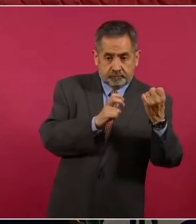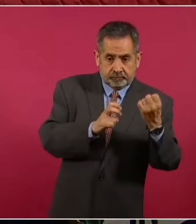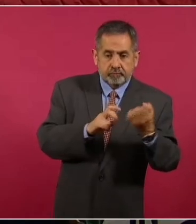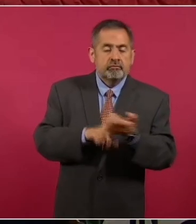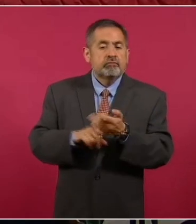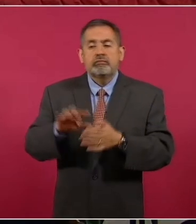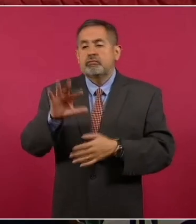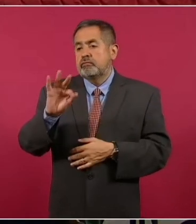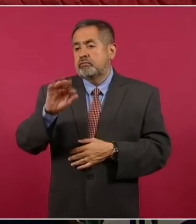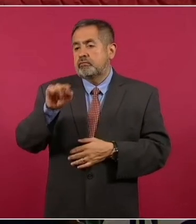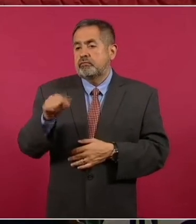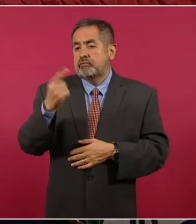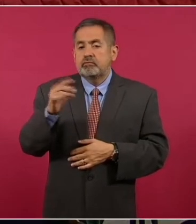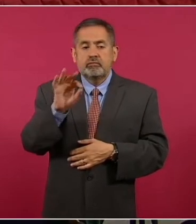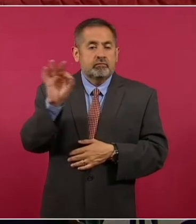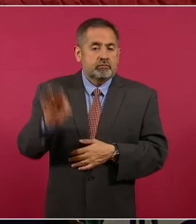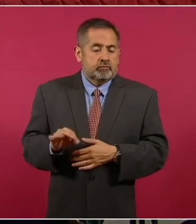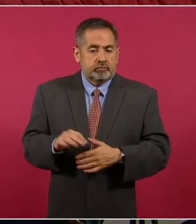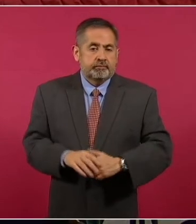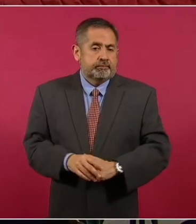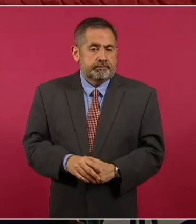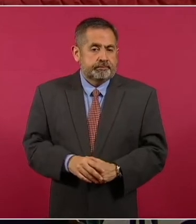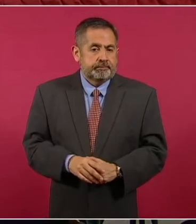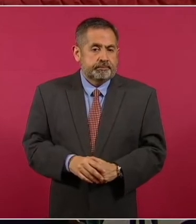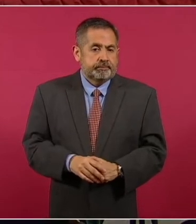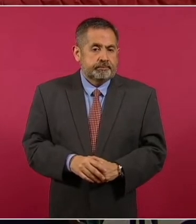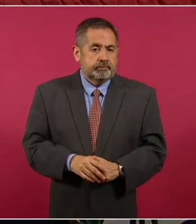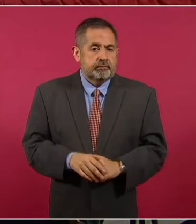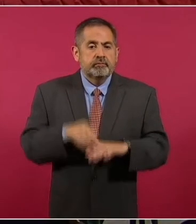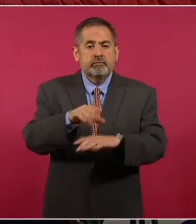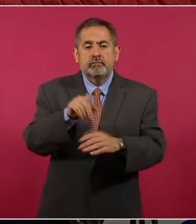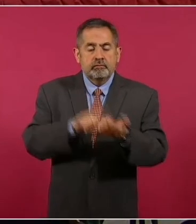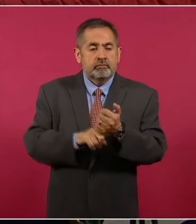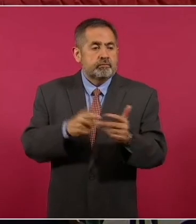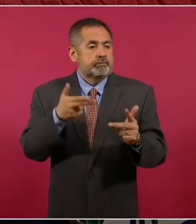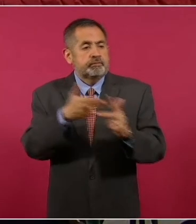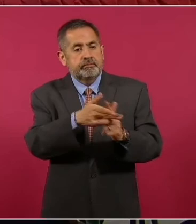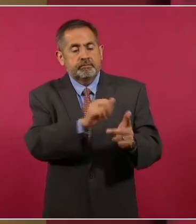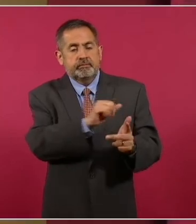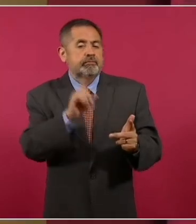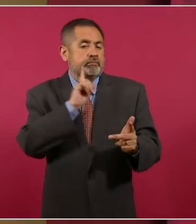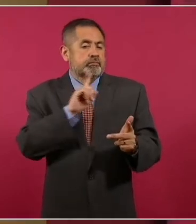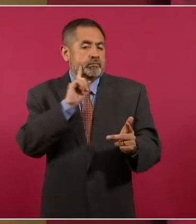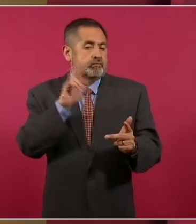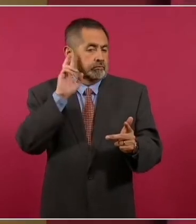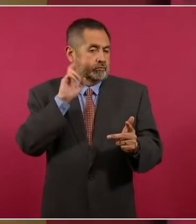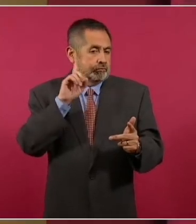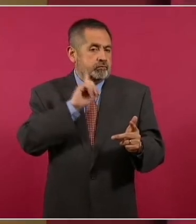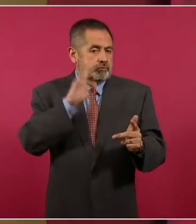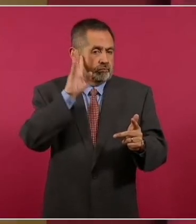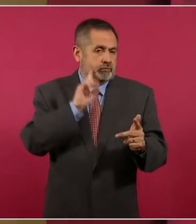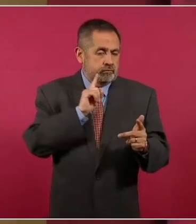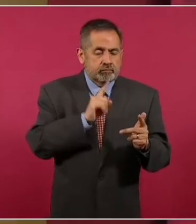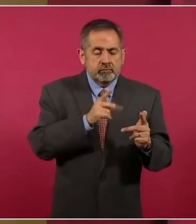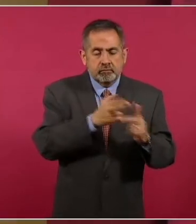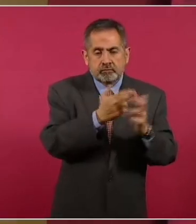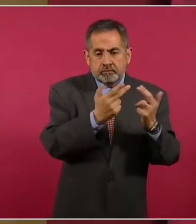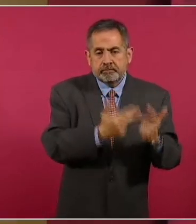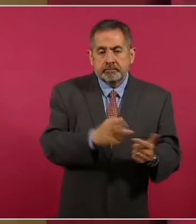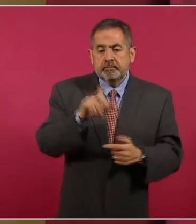.1 por ciento. En el caso de feminicidio, de 20.8 por ciento,